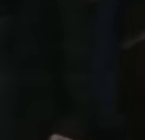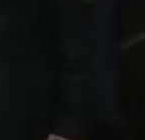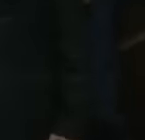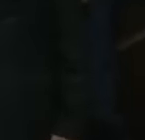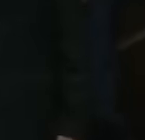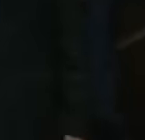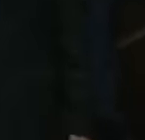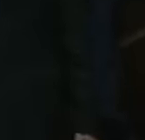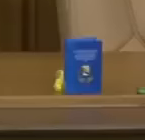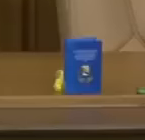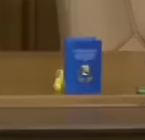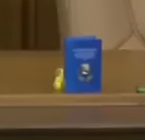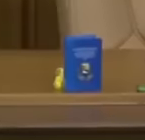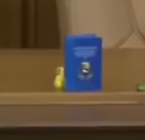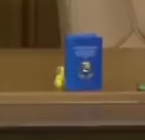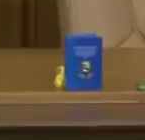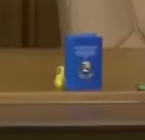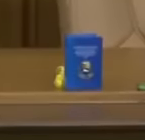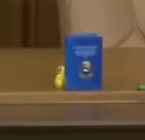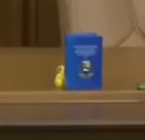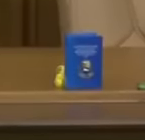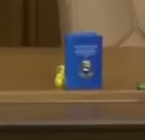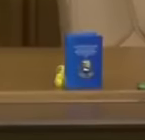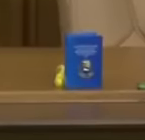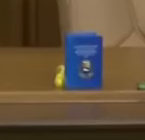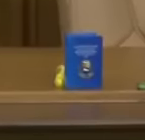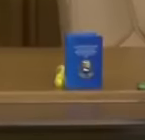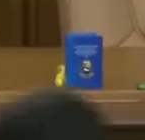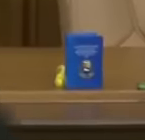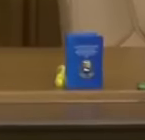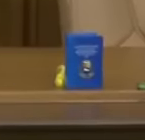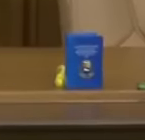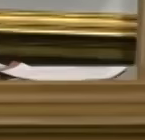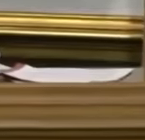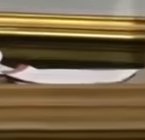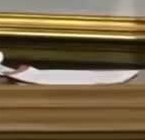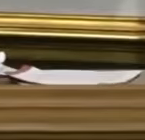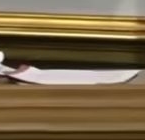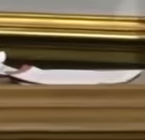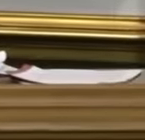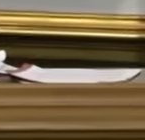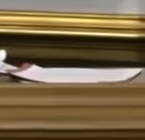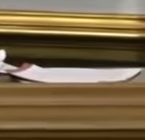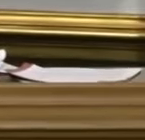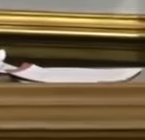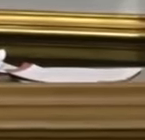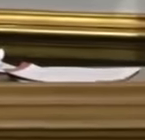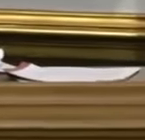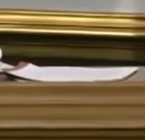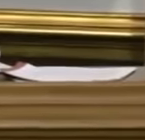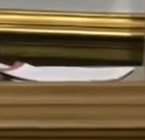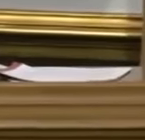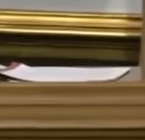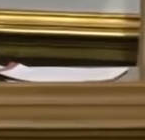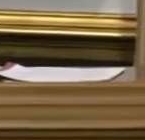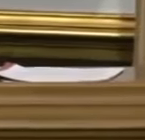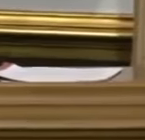es todo ciudadano presidente en consecuencia se cierra la sesión extraordinaria quedan todas y todos